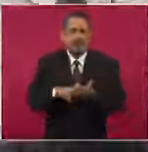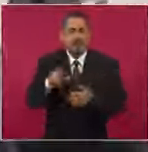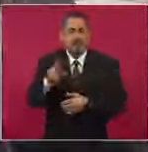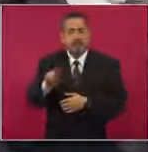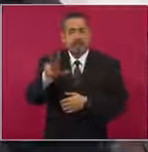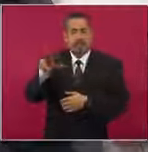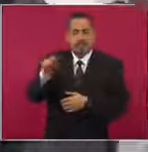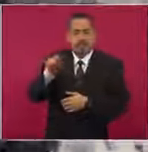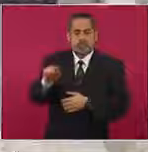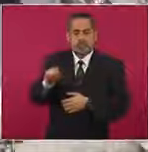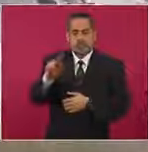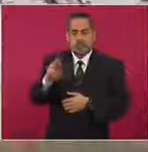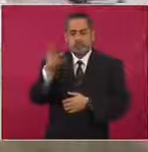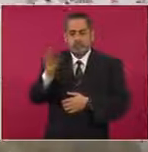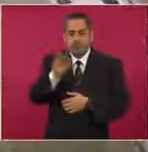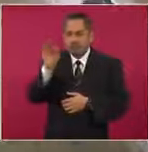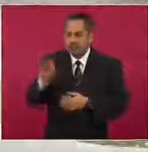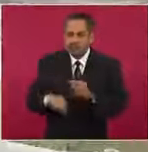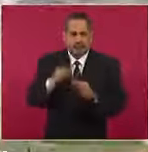.84%.